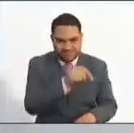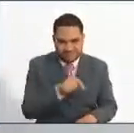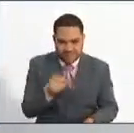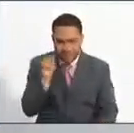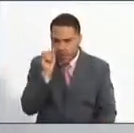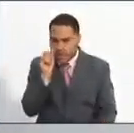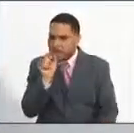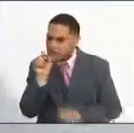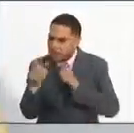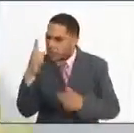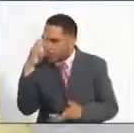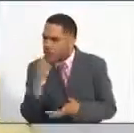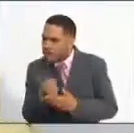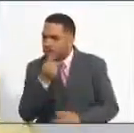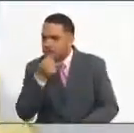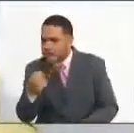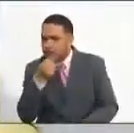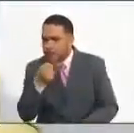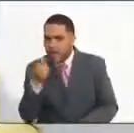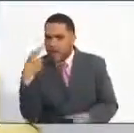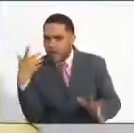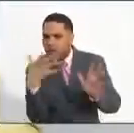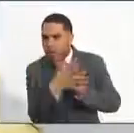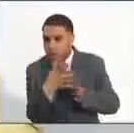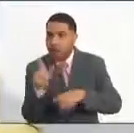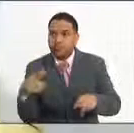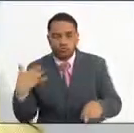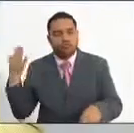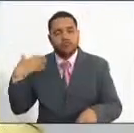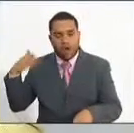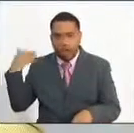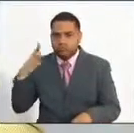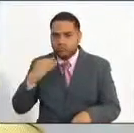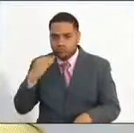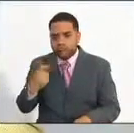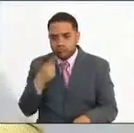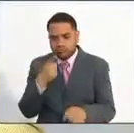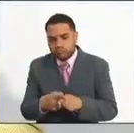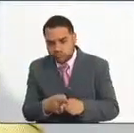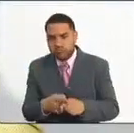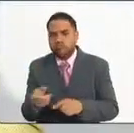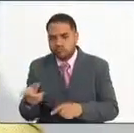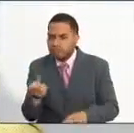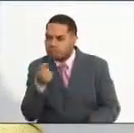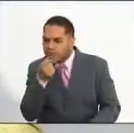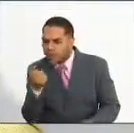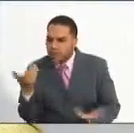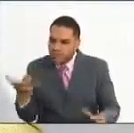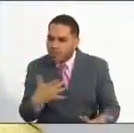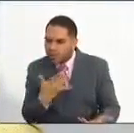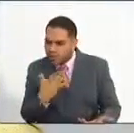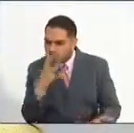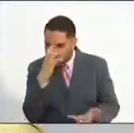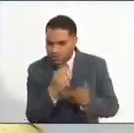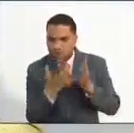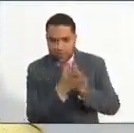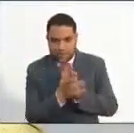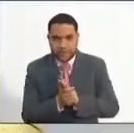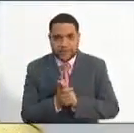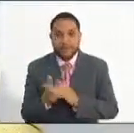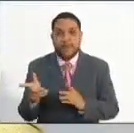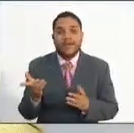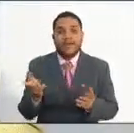primera mano las opiniones, las valoraciones de quienes han participado en convocatorias de la Comisión Nacional del Servicio Civil. Vamos a establecer